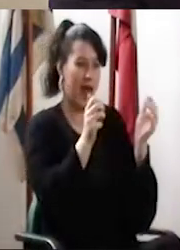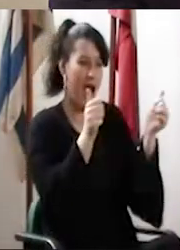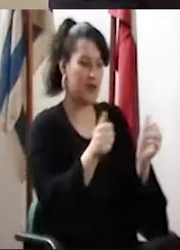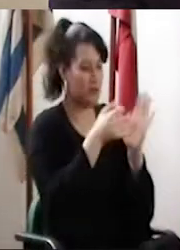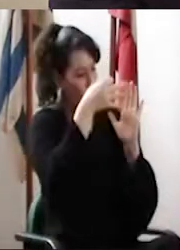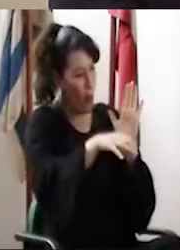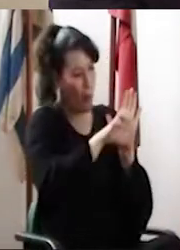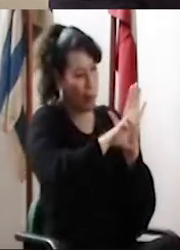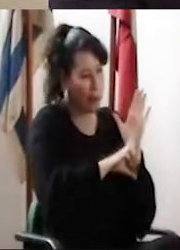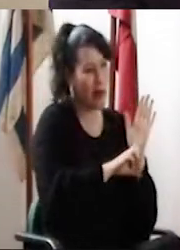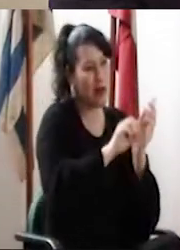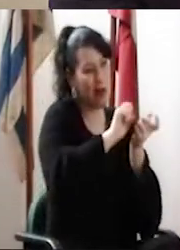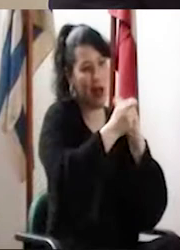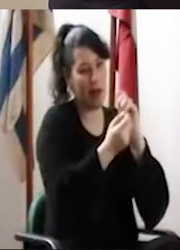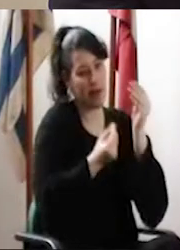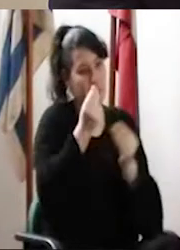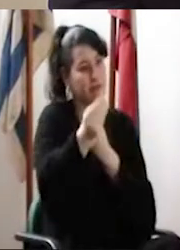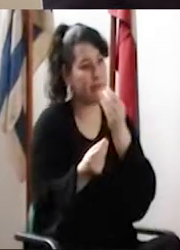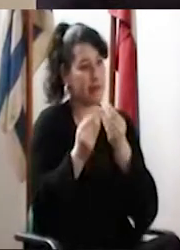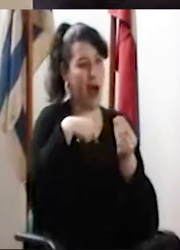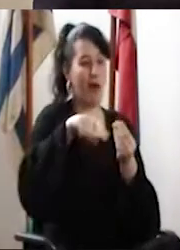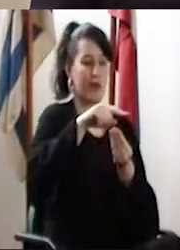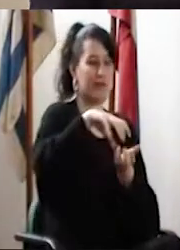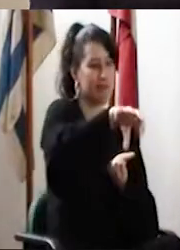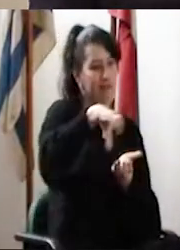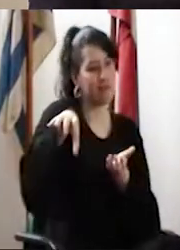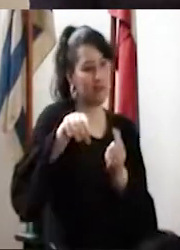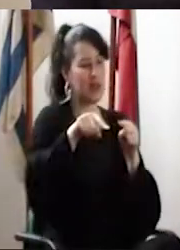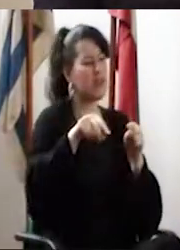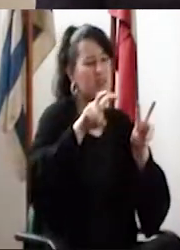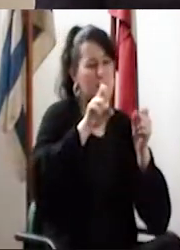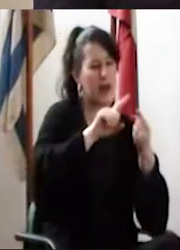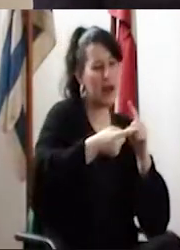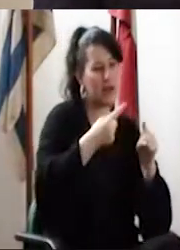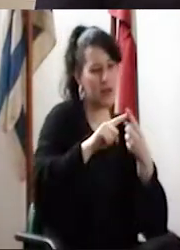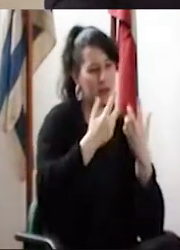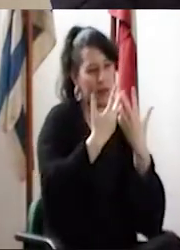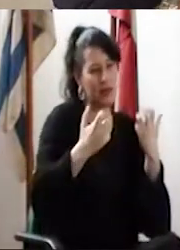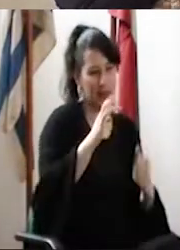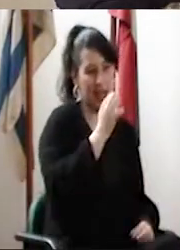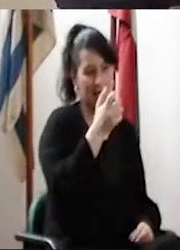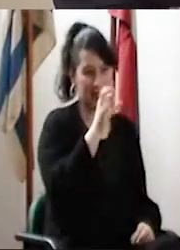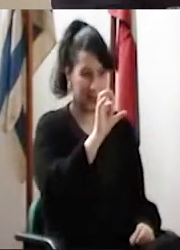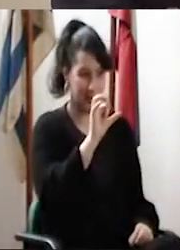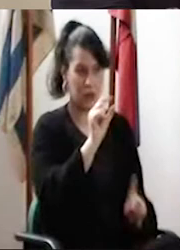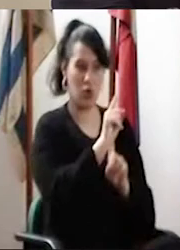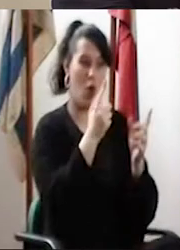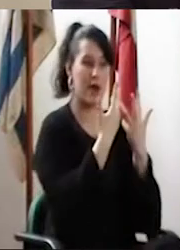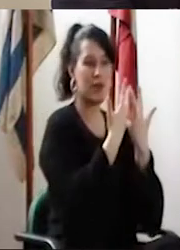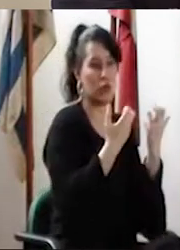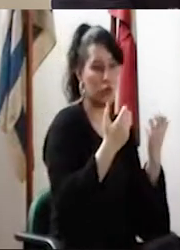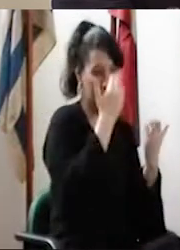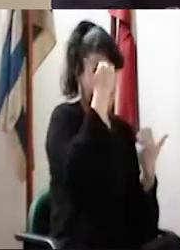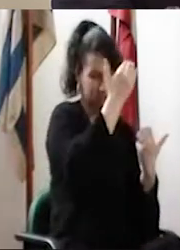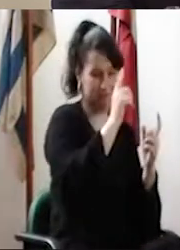implementación de que esos cargos vayan migrando a otras situaciones. Que van a tener que ver más con la estructura TAS que con